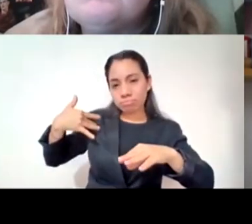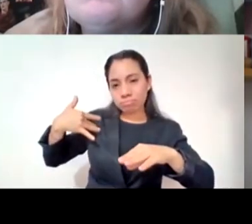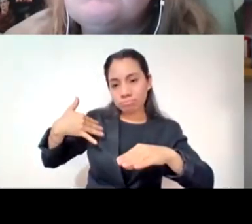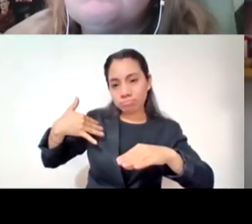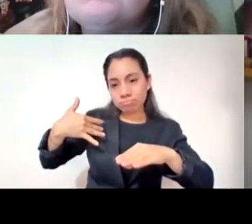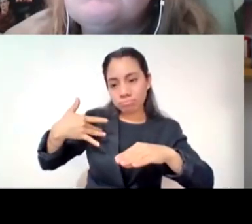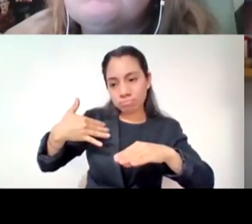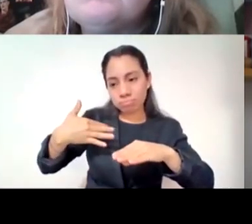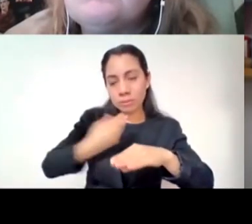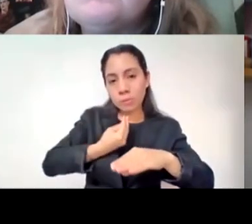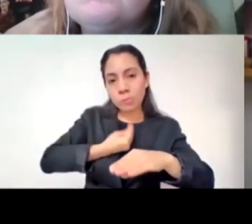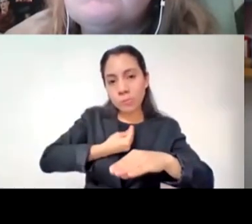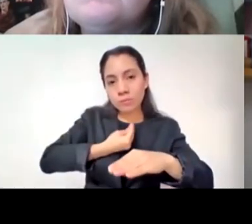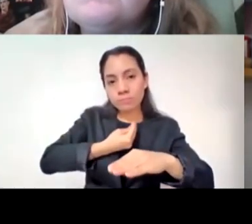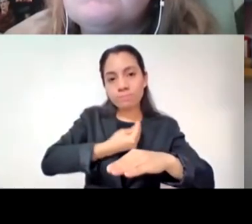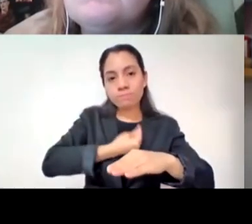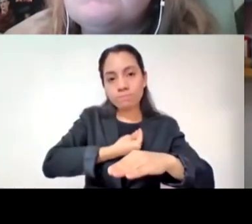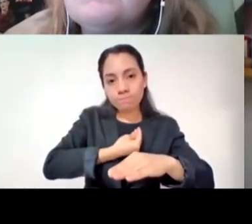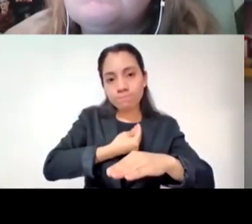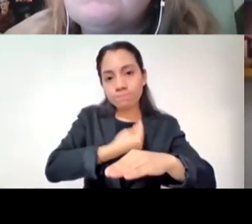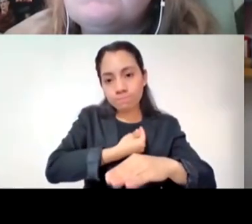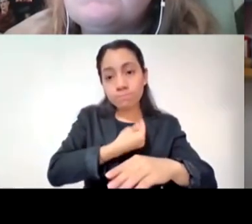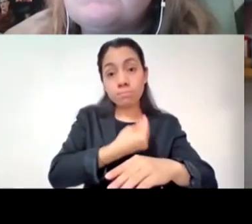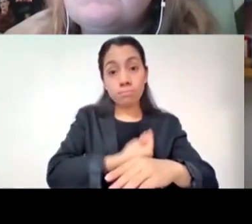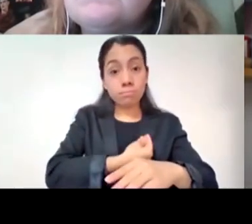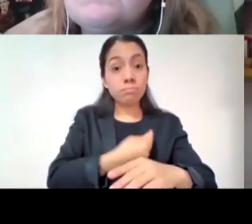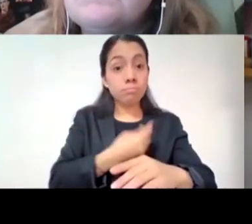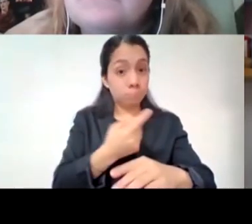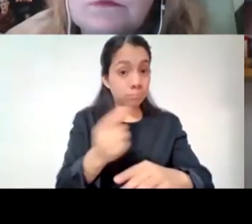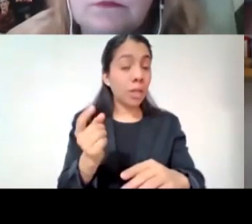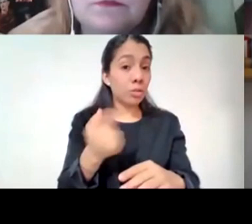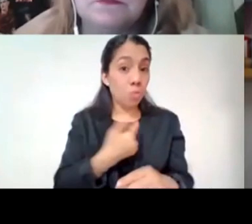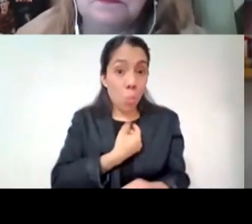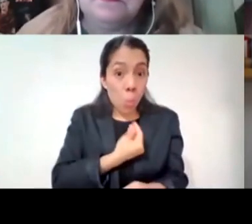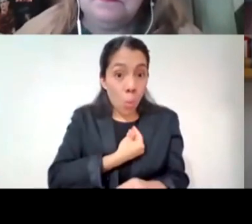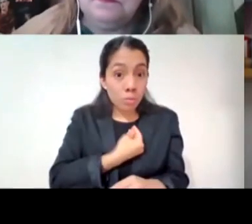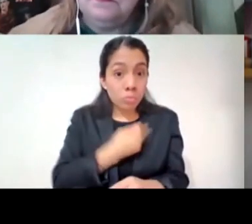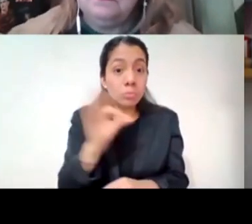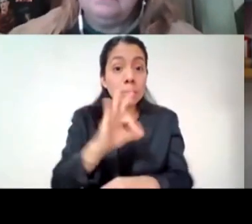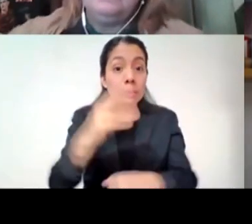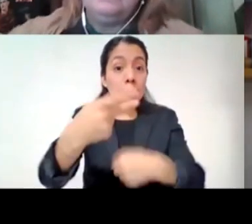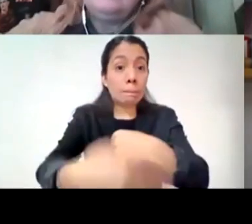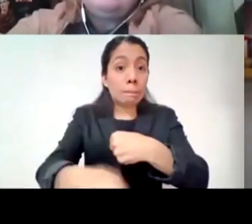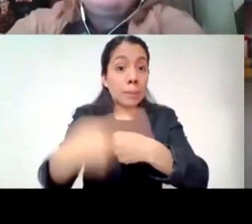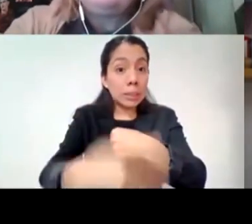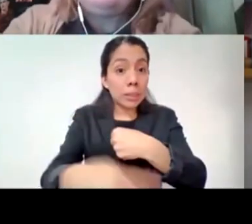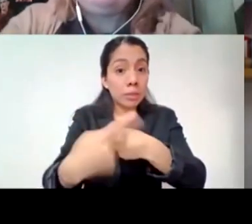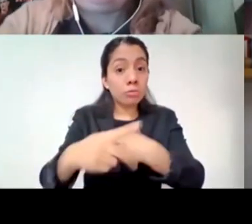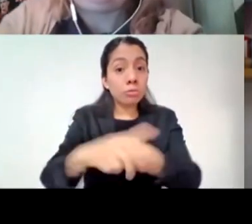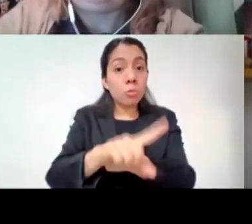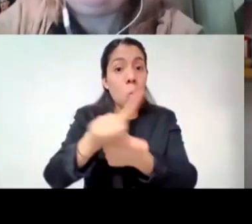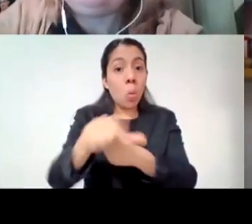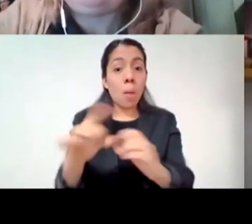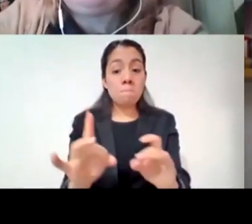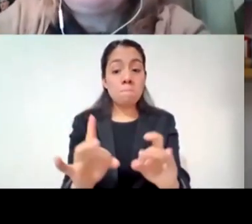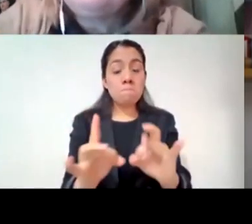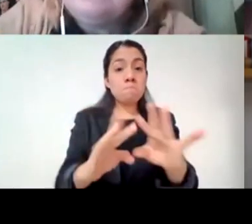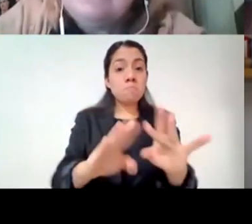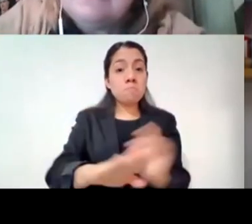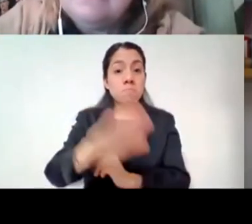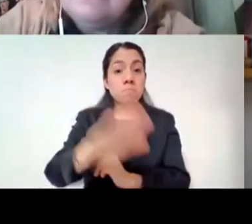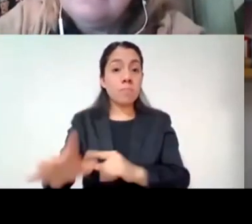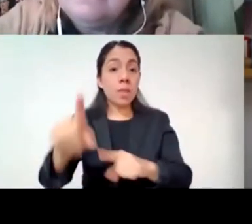atendido a tiempo y también incluso puede llevarnos a la muerte si no es atendido dependiendo la importancia del vínculo